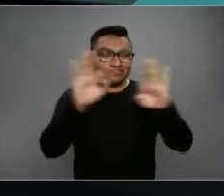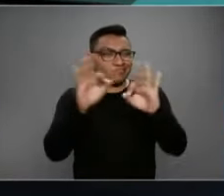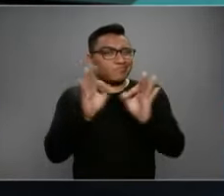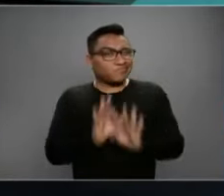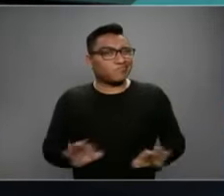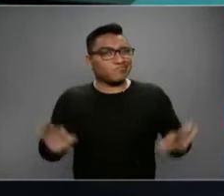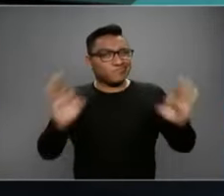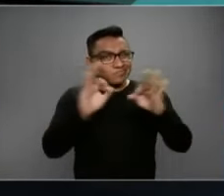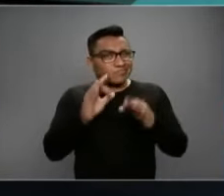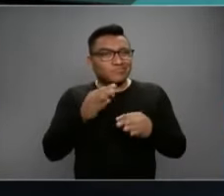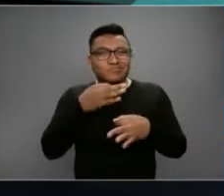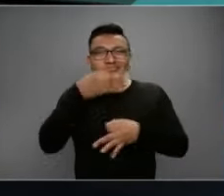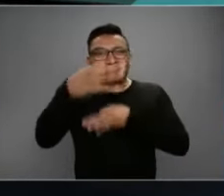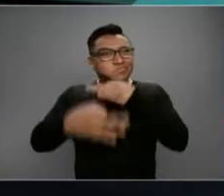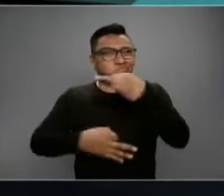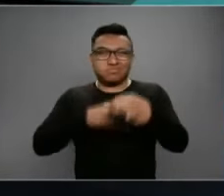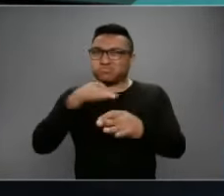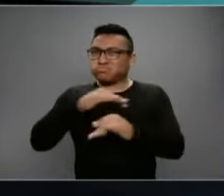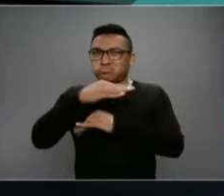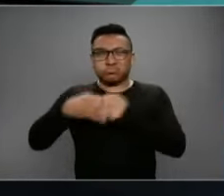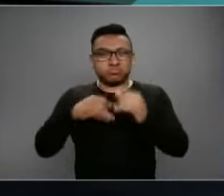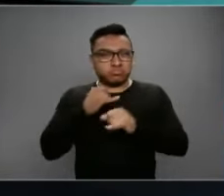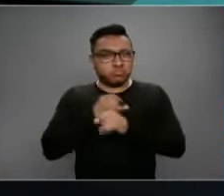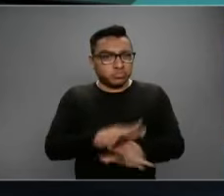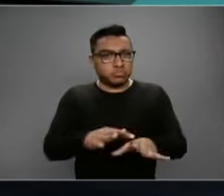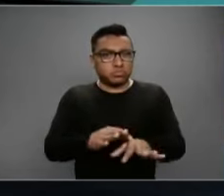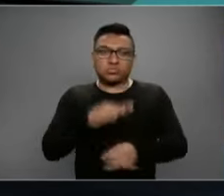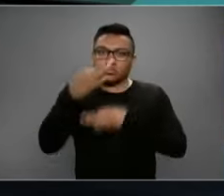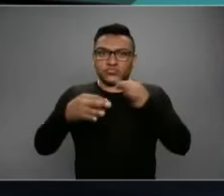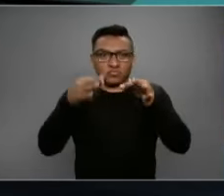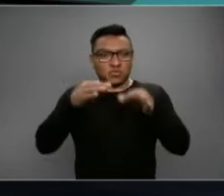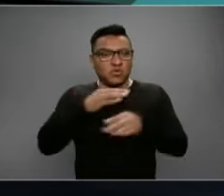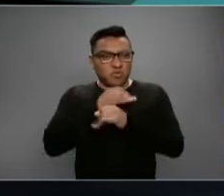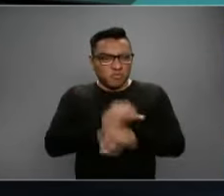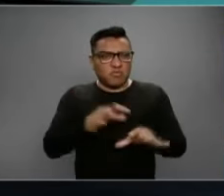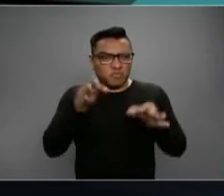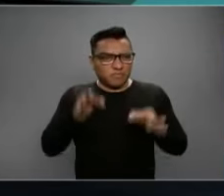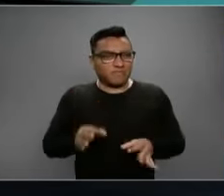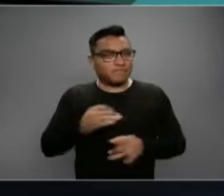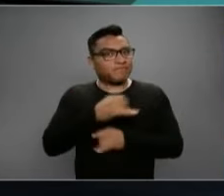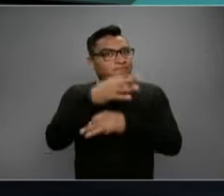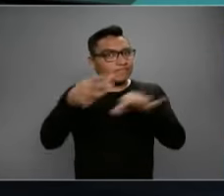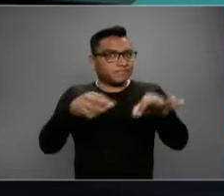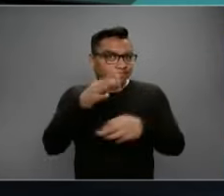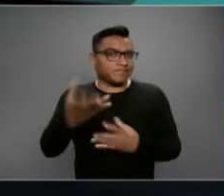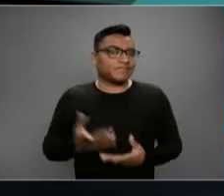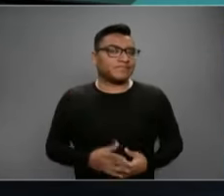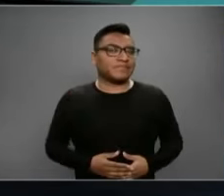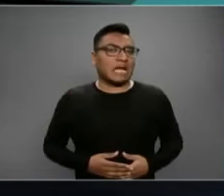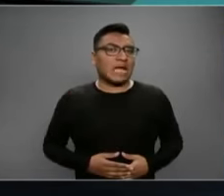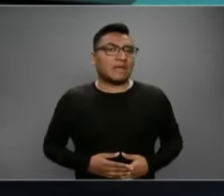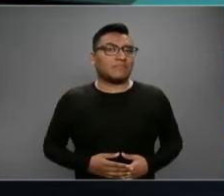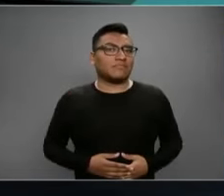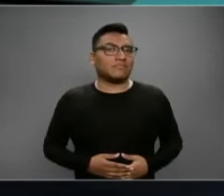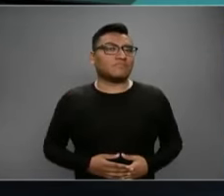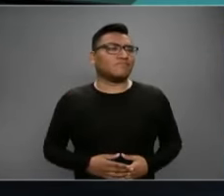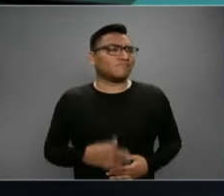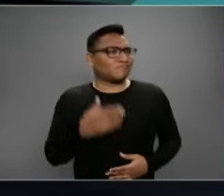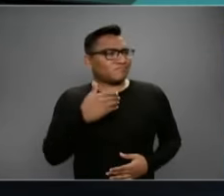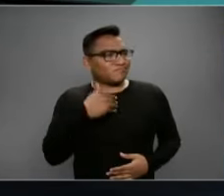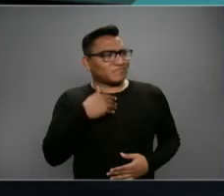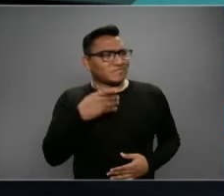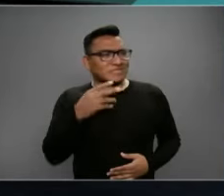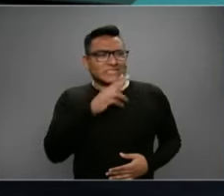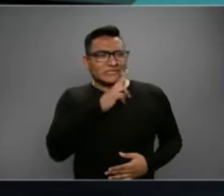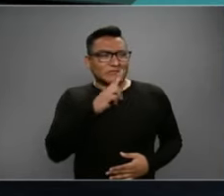la mayor difusión posible a toda la información oficial. Especialmente, Ricardo, porque hay muchas, muchas noticias falsas. Yo hice